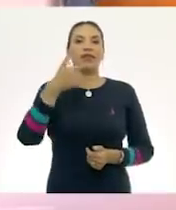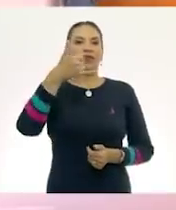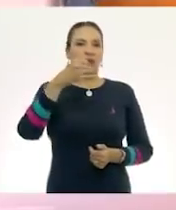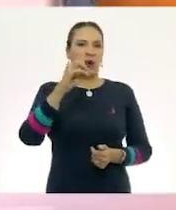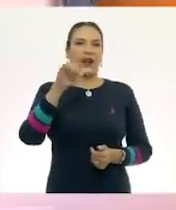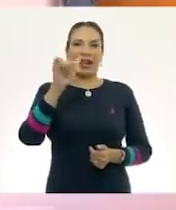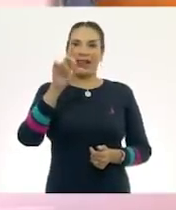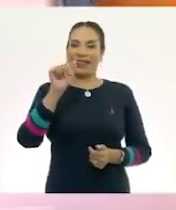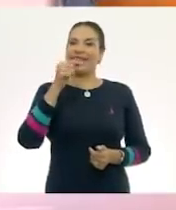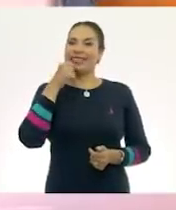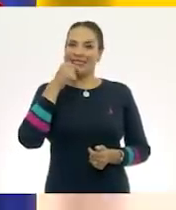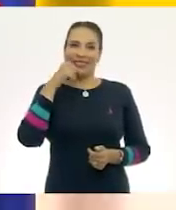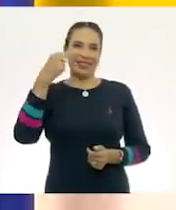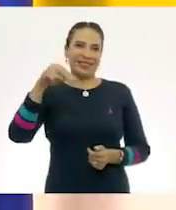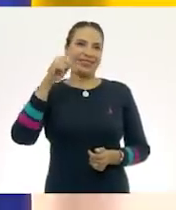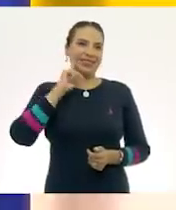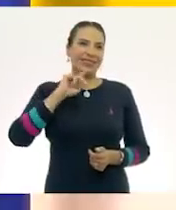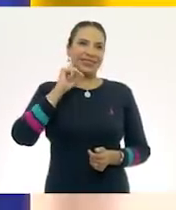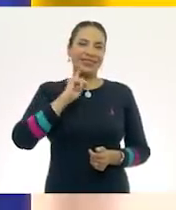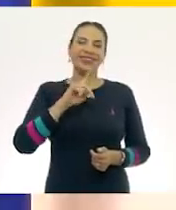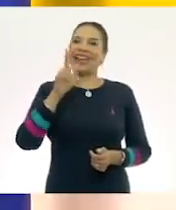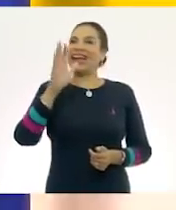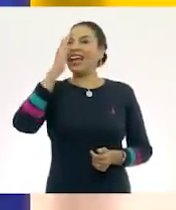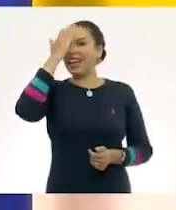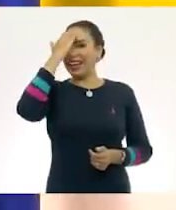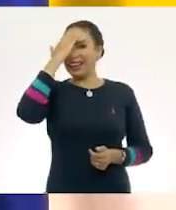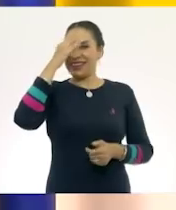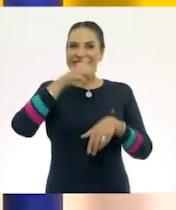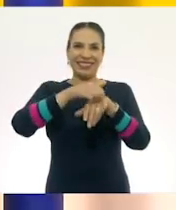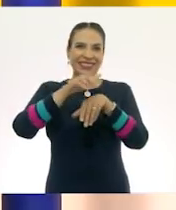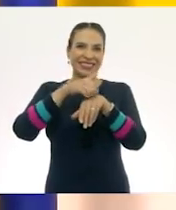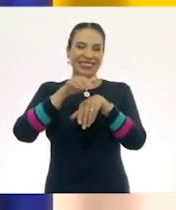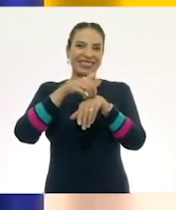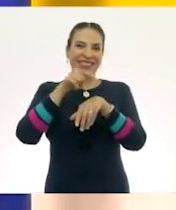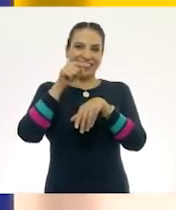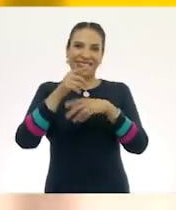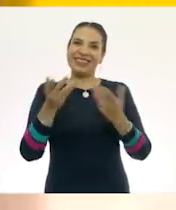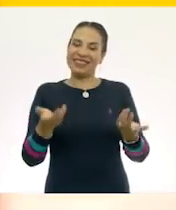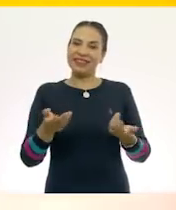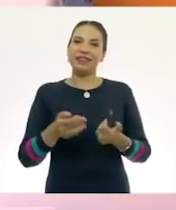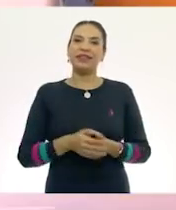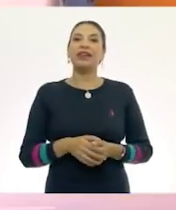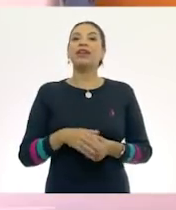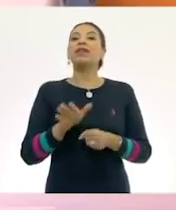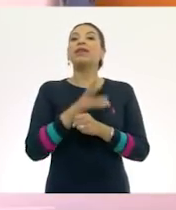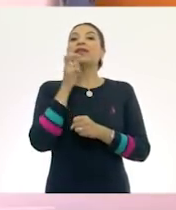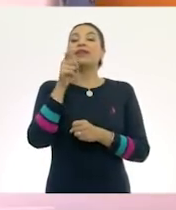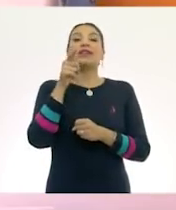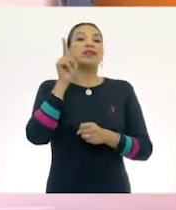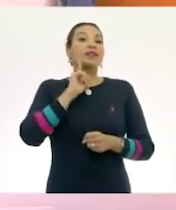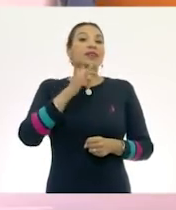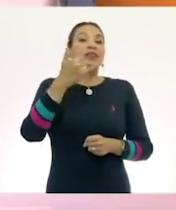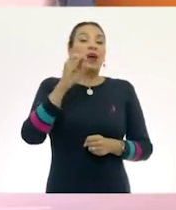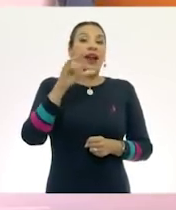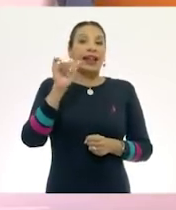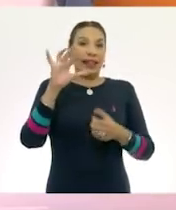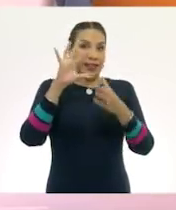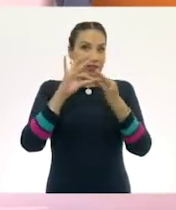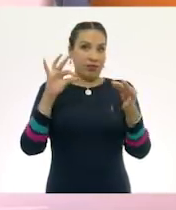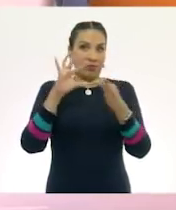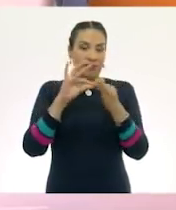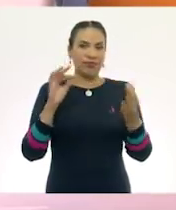Yolanda, ya conocías los números, ¿verdad, Yolanda? Entonces, Yolanda nos explica